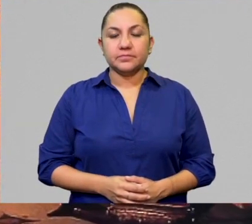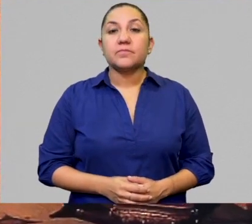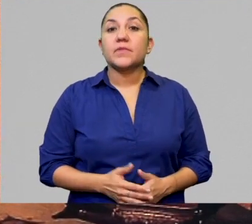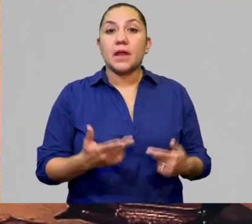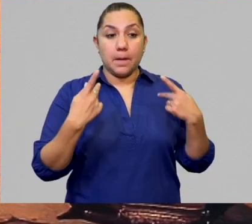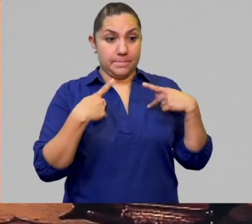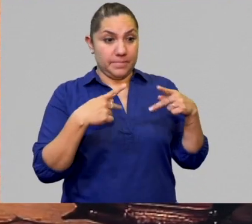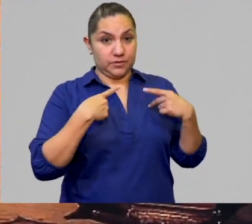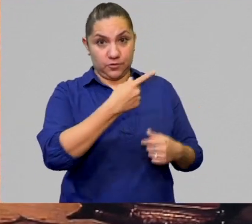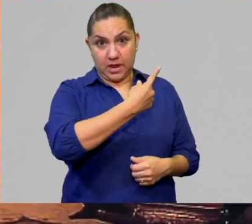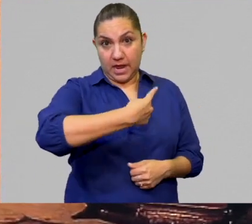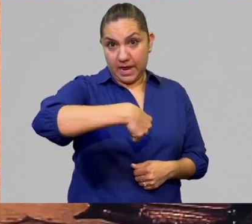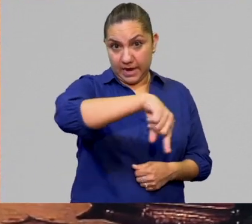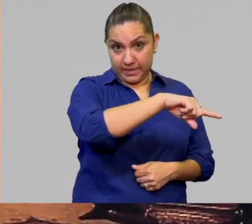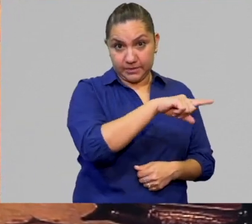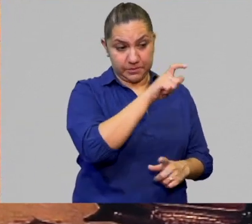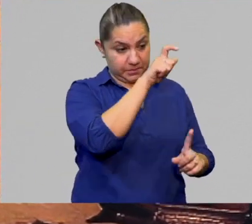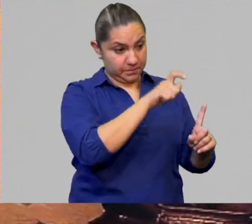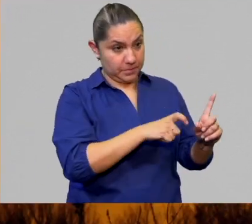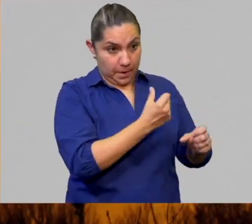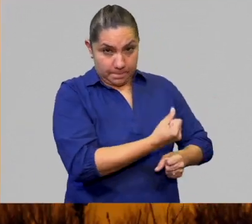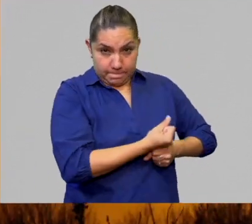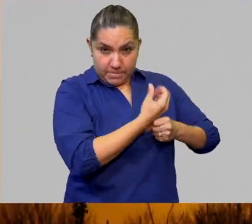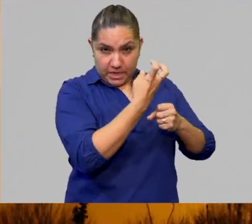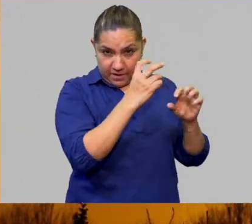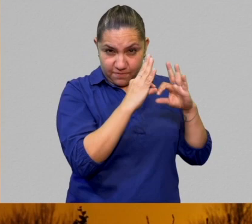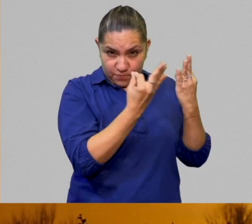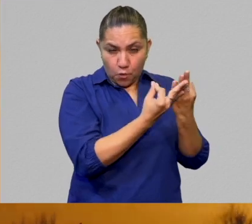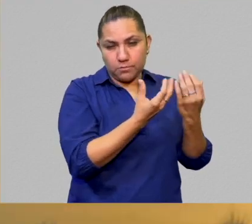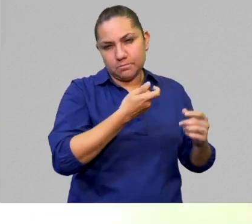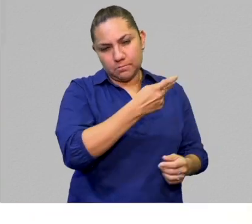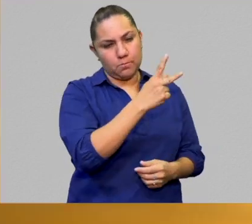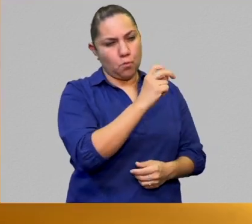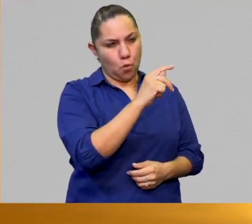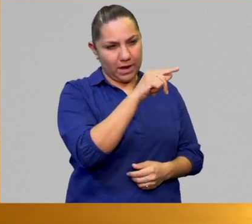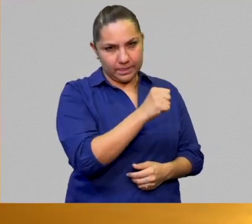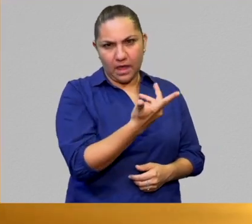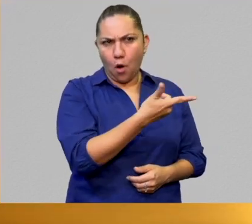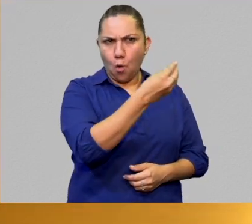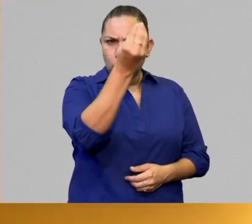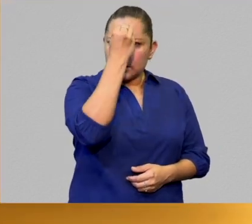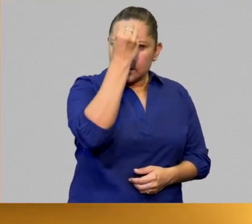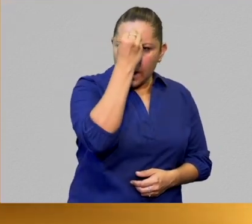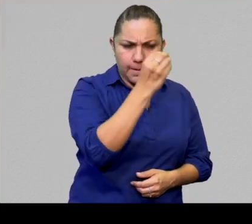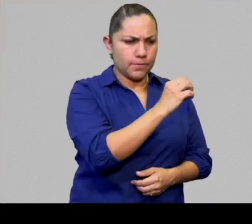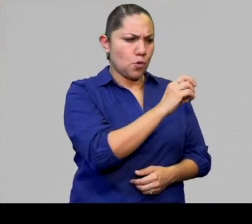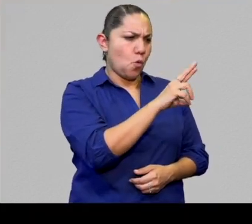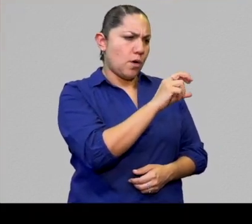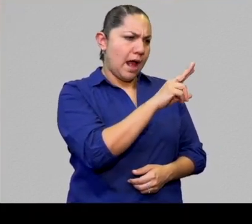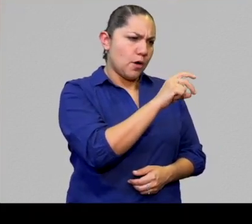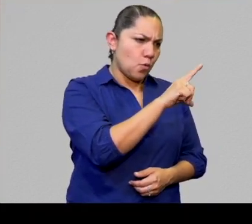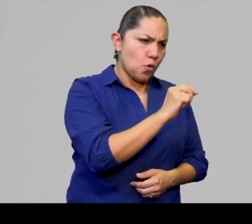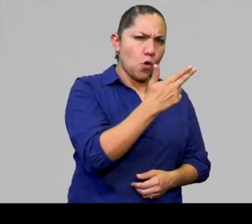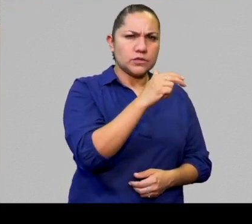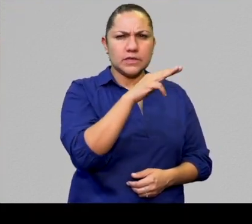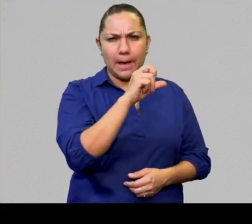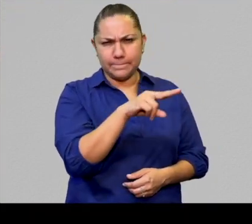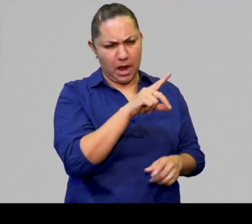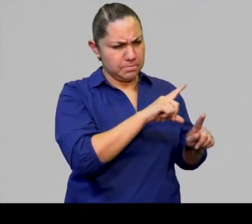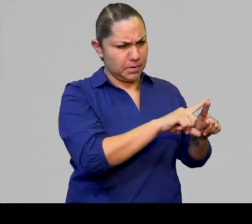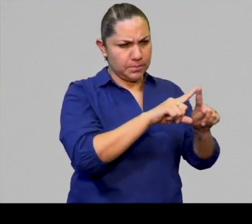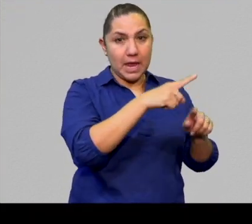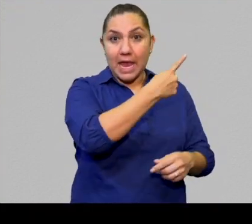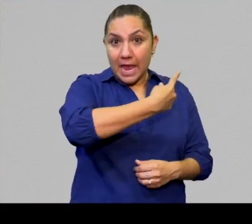Quienes se expresan de esta forma son llamados poetas, sabios, oráculos o chamanes, cuyas palabras y